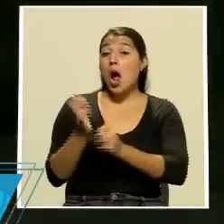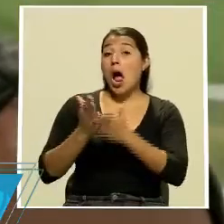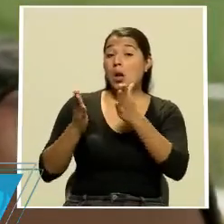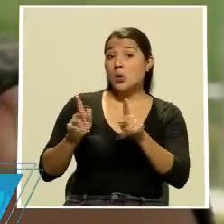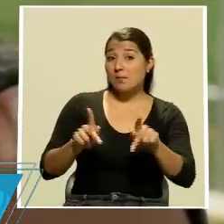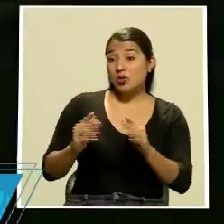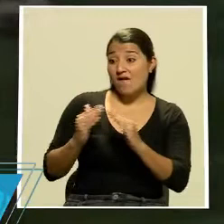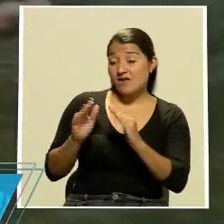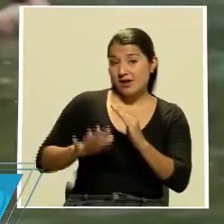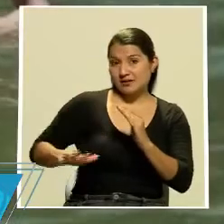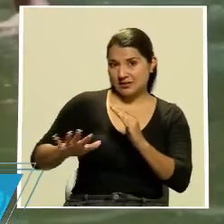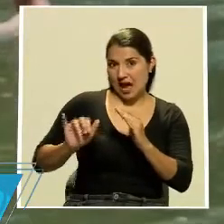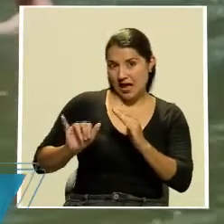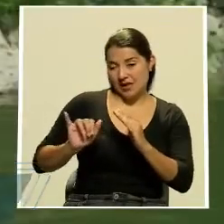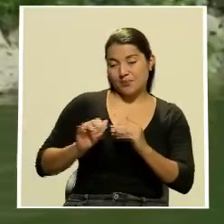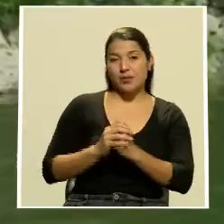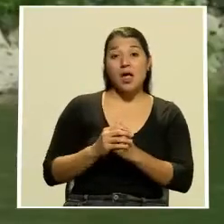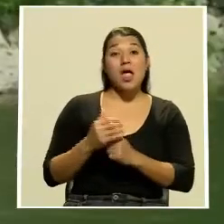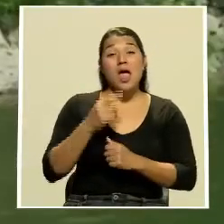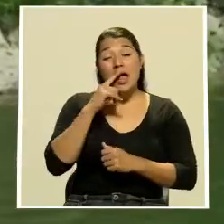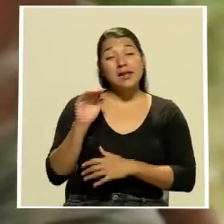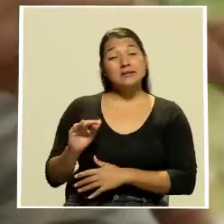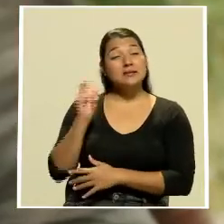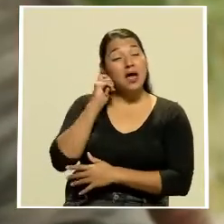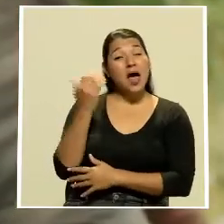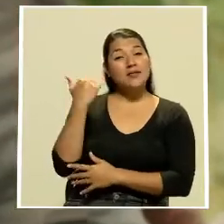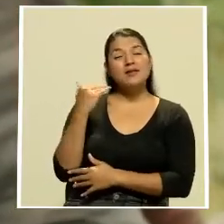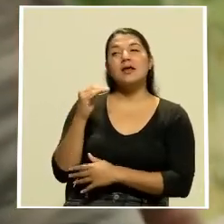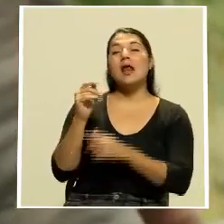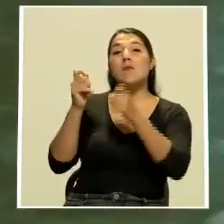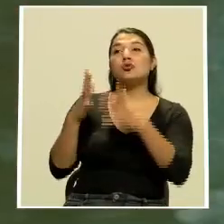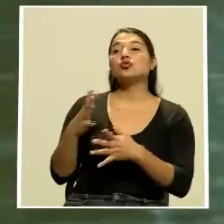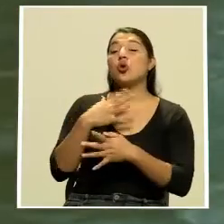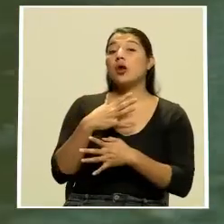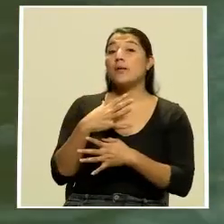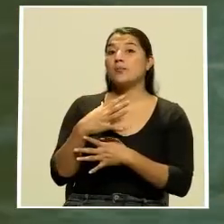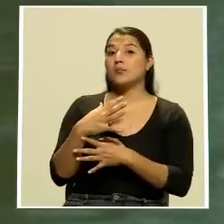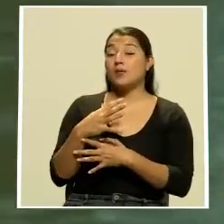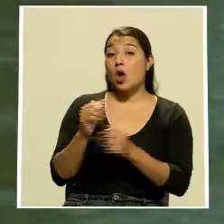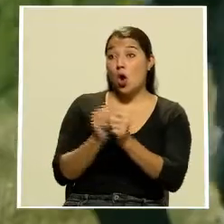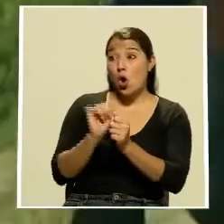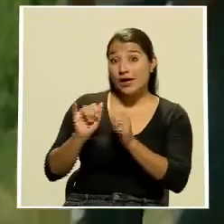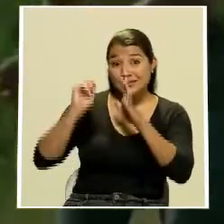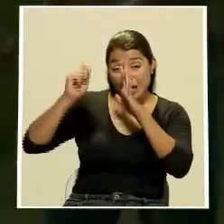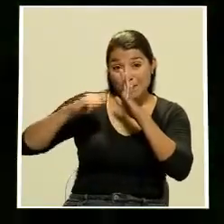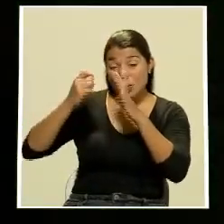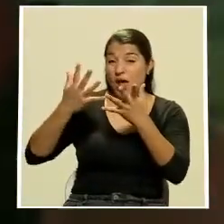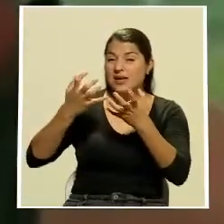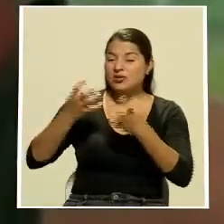locales cuando era niña la directora se sentía fascinada por el cine western estadounidense con esta película que hizo explorar ese género